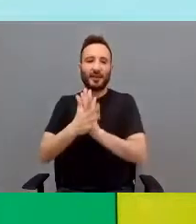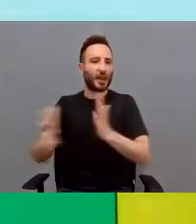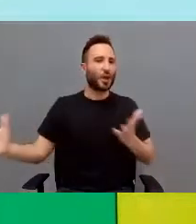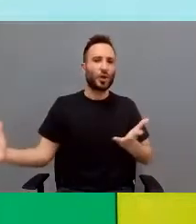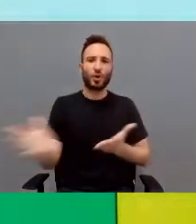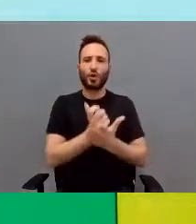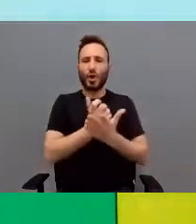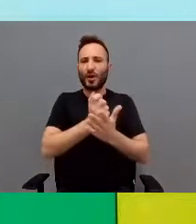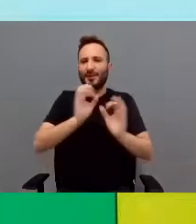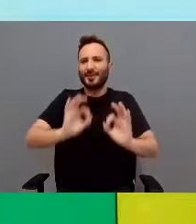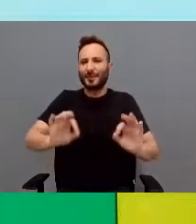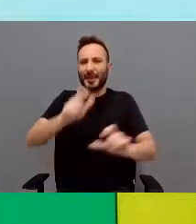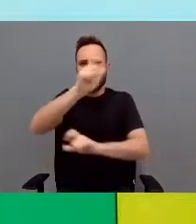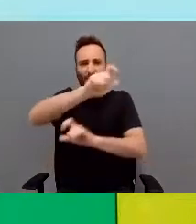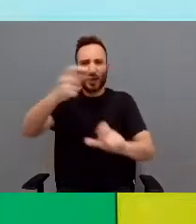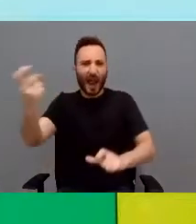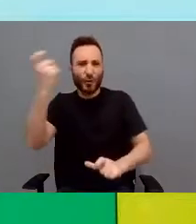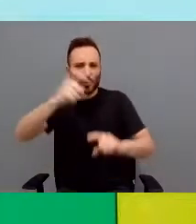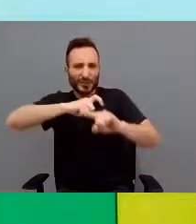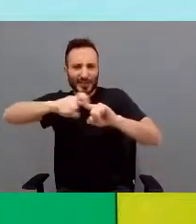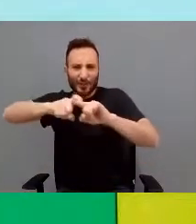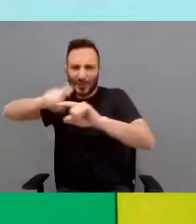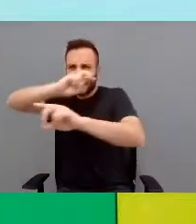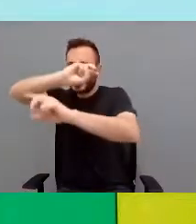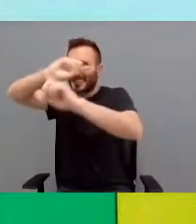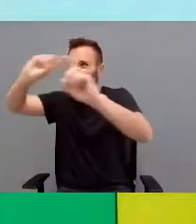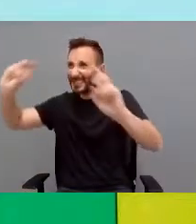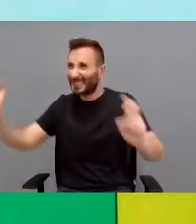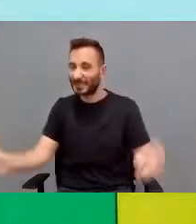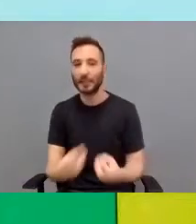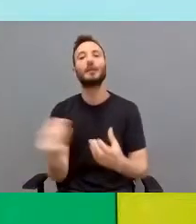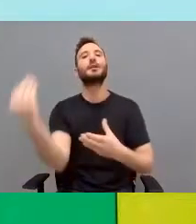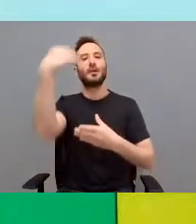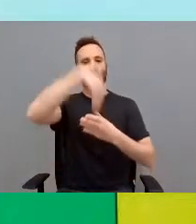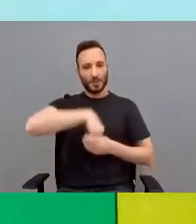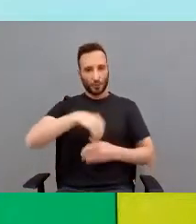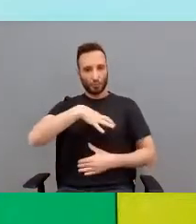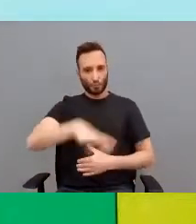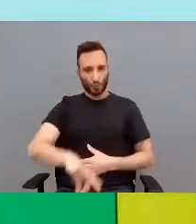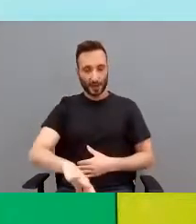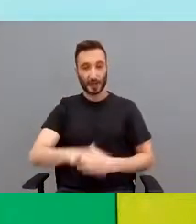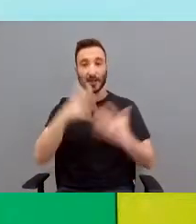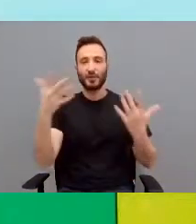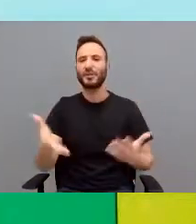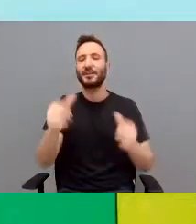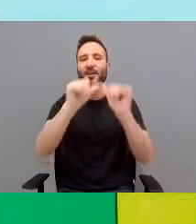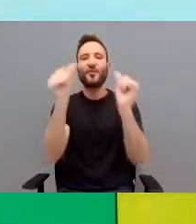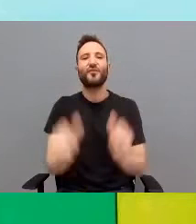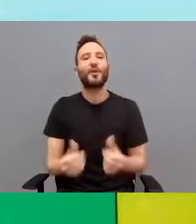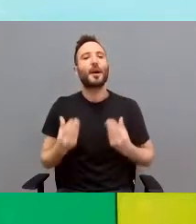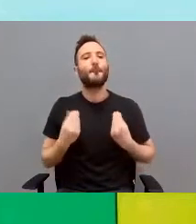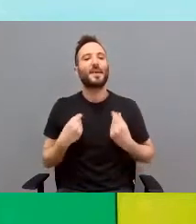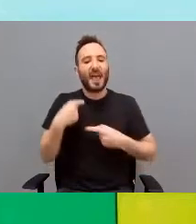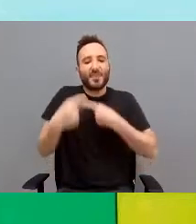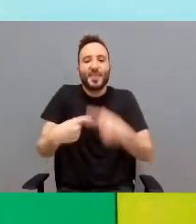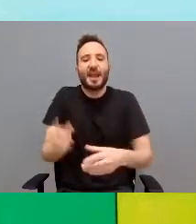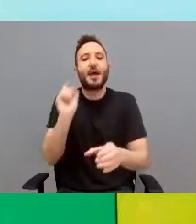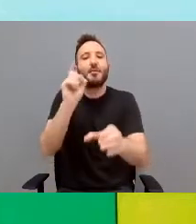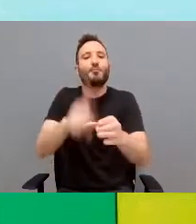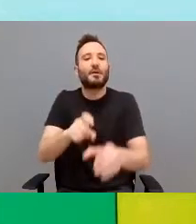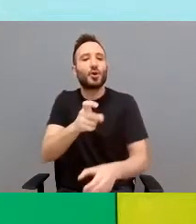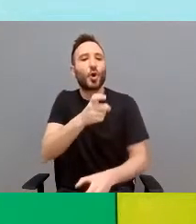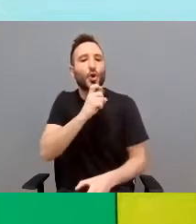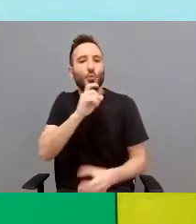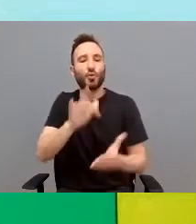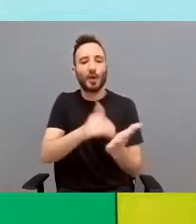la tipología de alumnado. Entonces, ¿de qué manera forman parte de la vida general del centro? Pues a